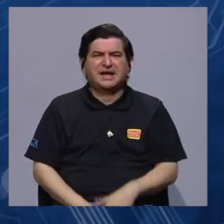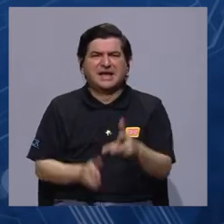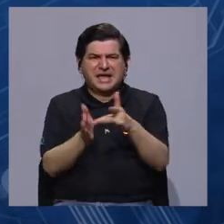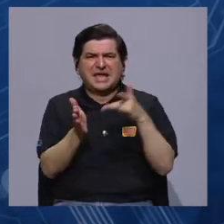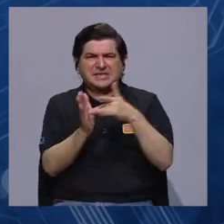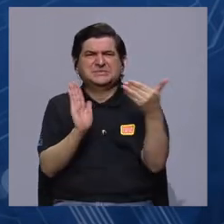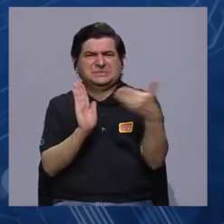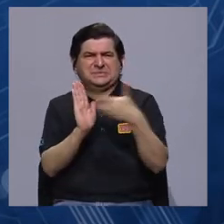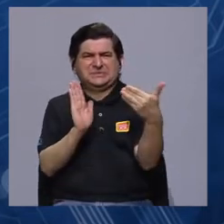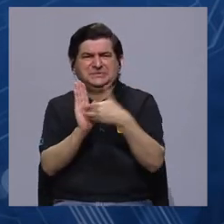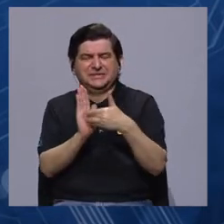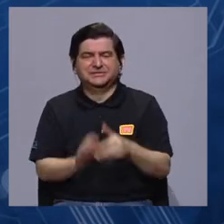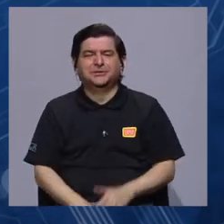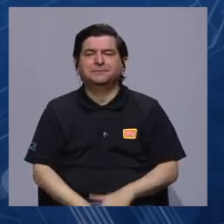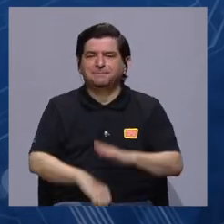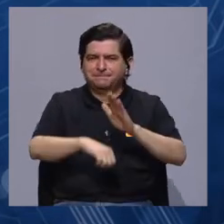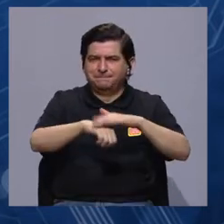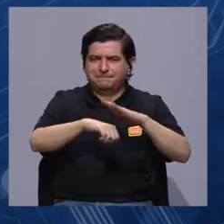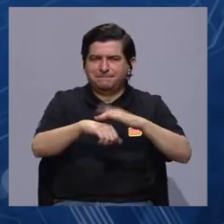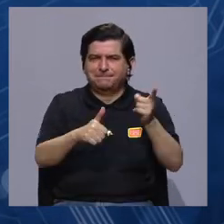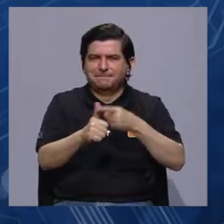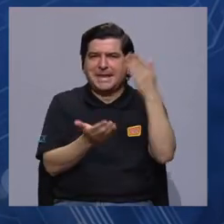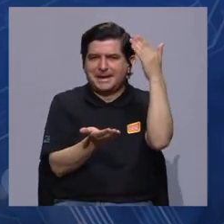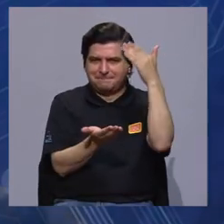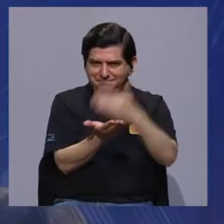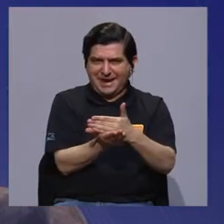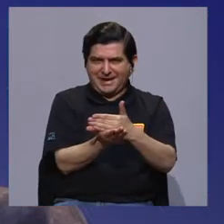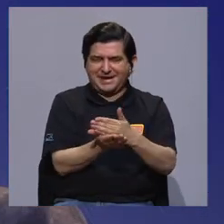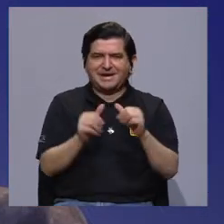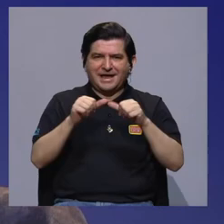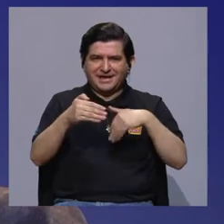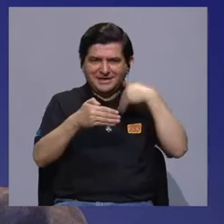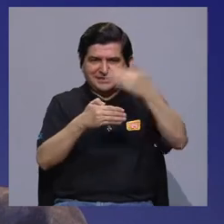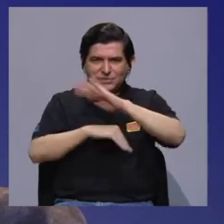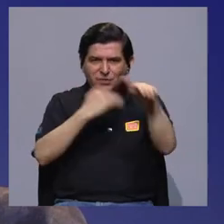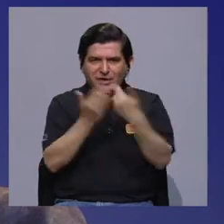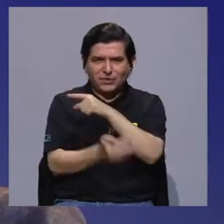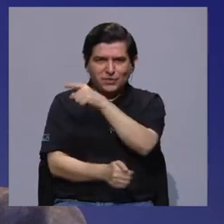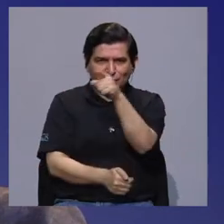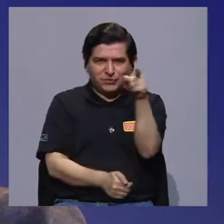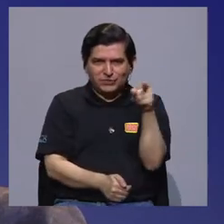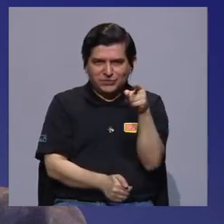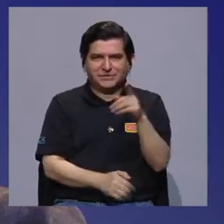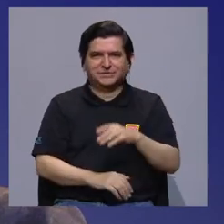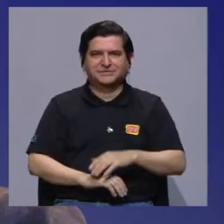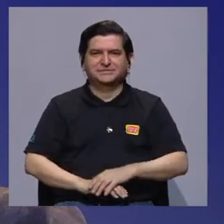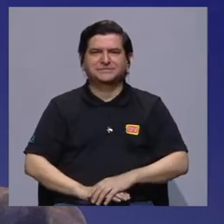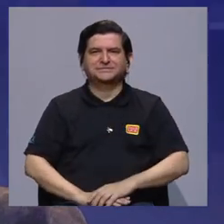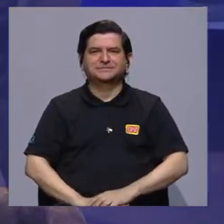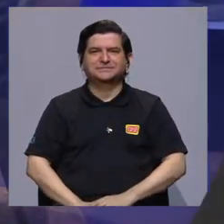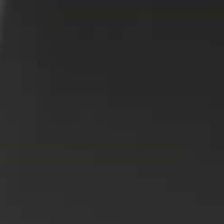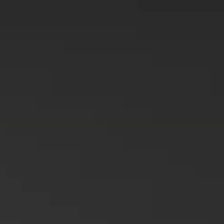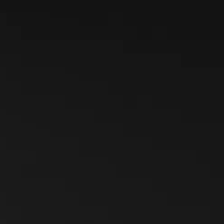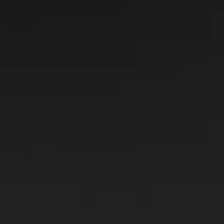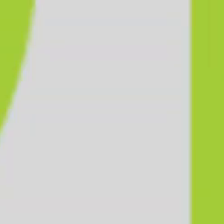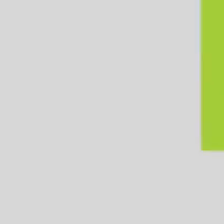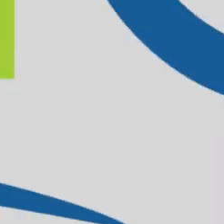explotaciones. Muy bien, permíteme hacer una primera pausa y ya regresamos con todas y todos ustedes.